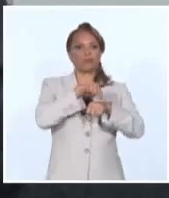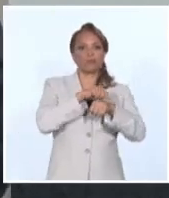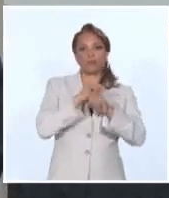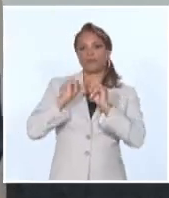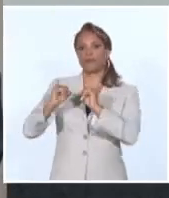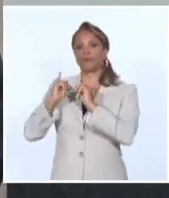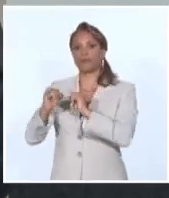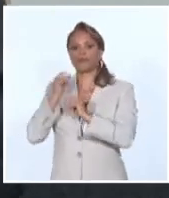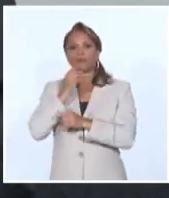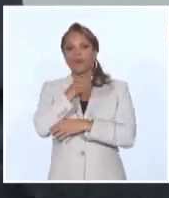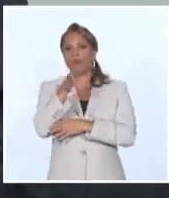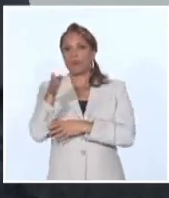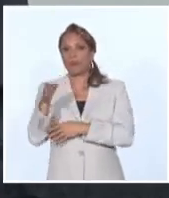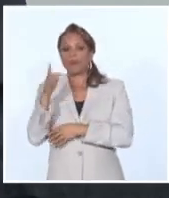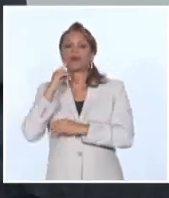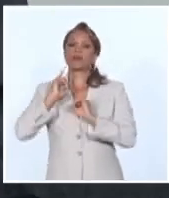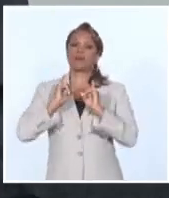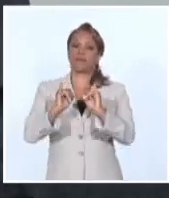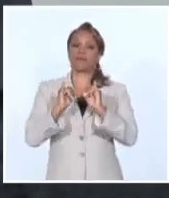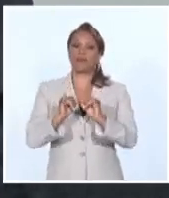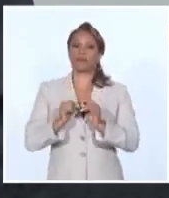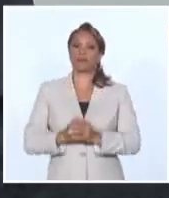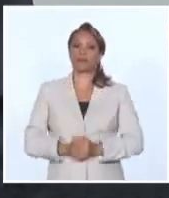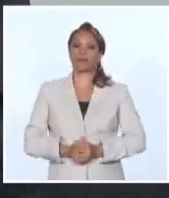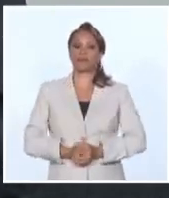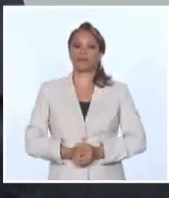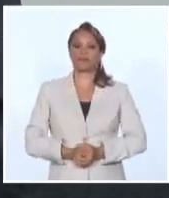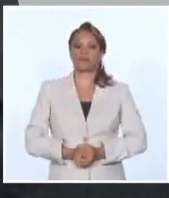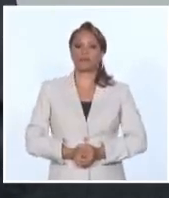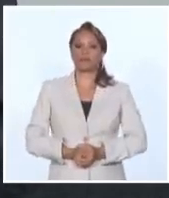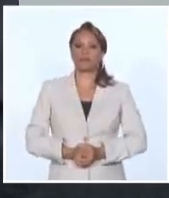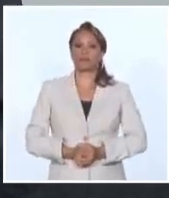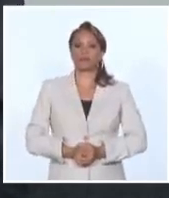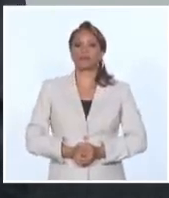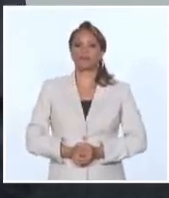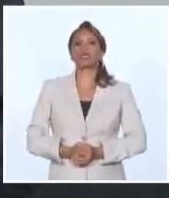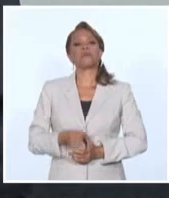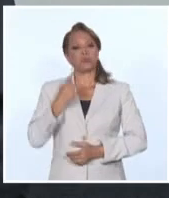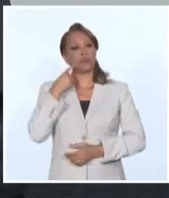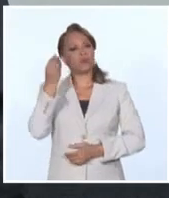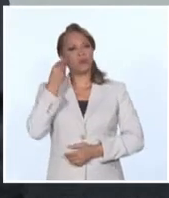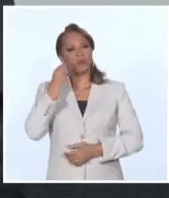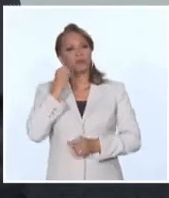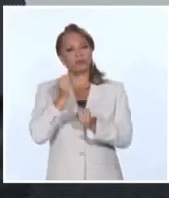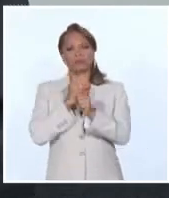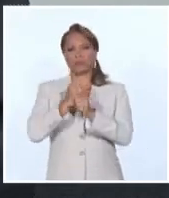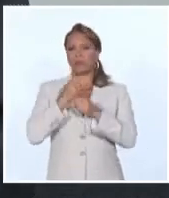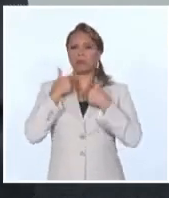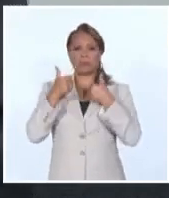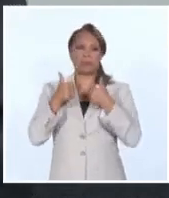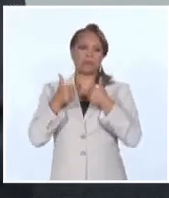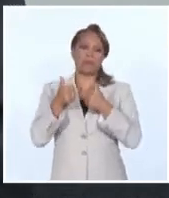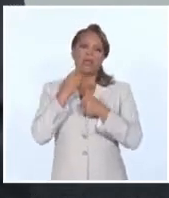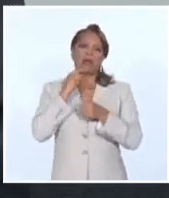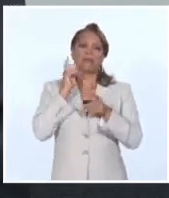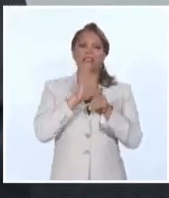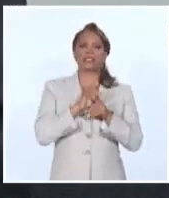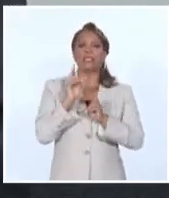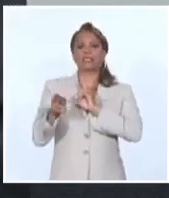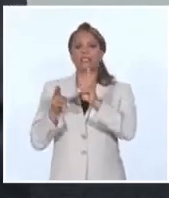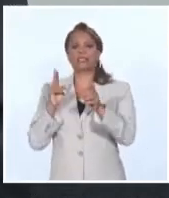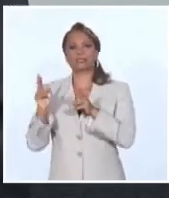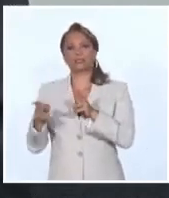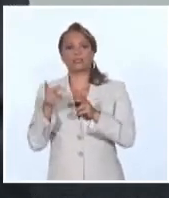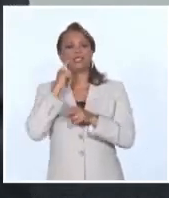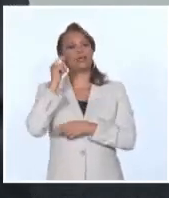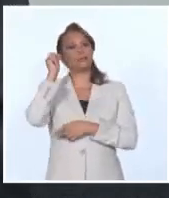complicados y hablando con la gente. Pero yo creo que se ha hecho un buen trabajo a partir de todas las indicaciones que se dieron y ya de las